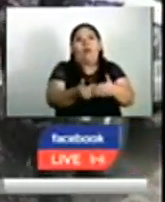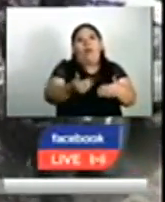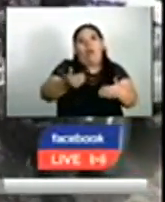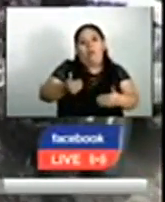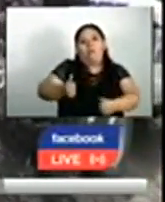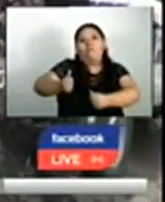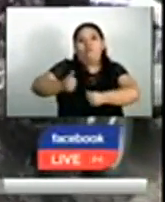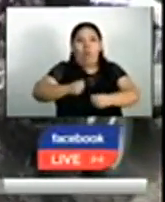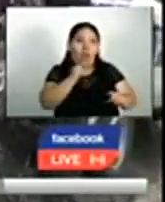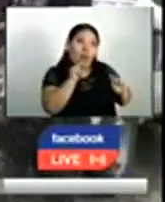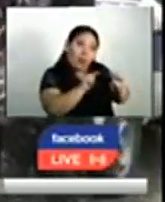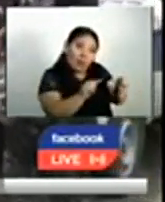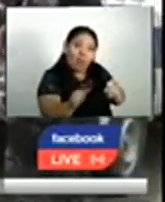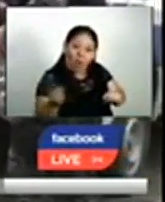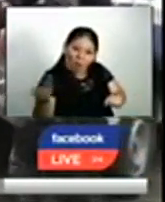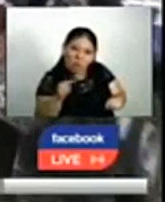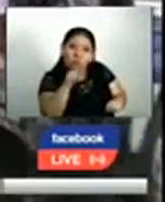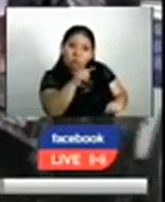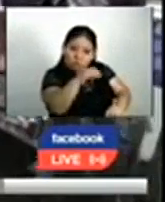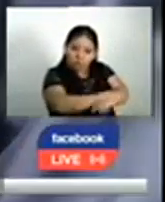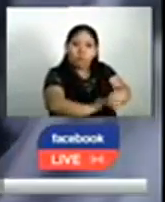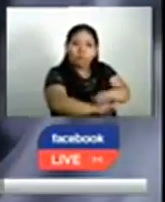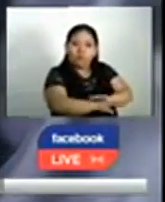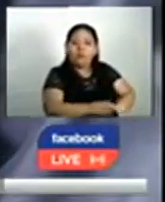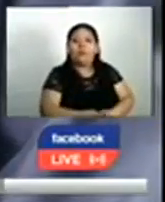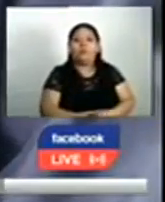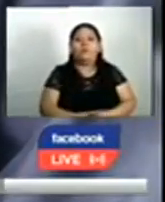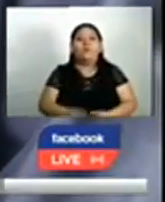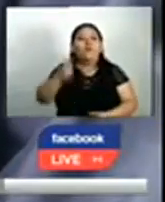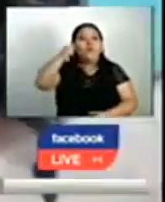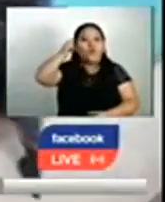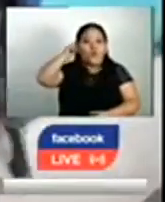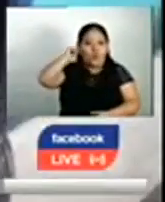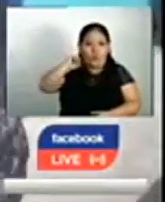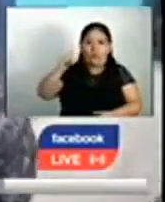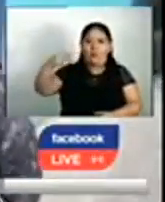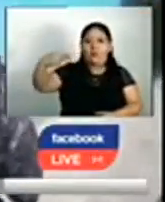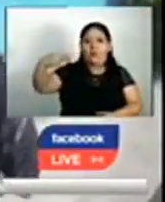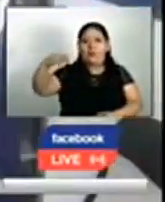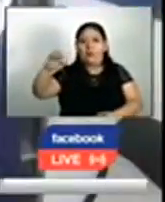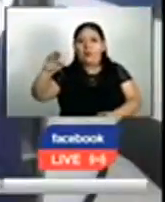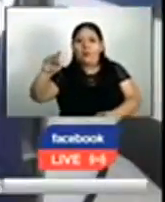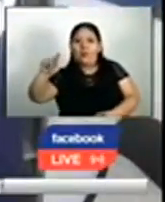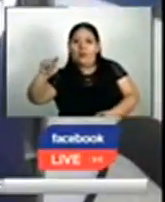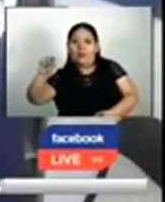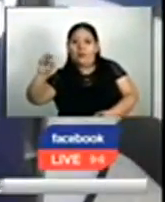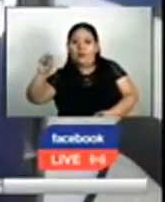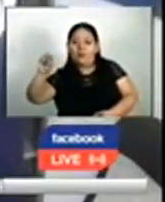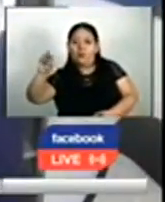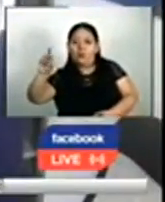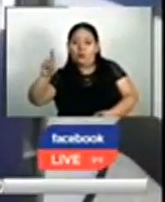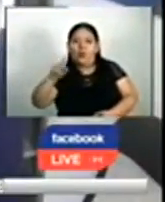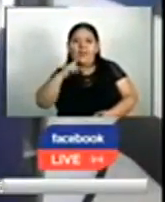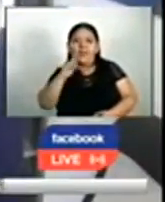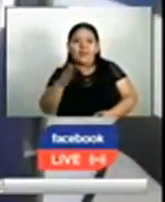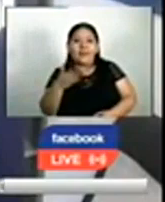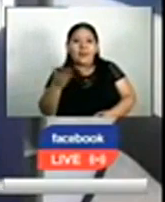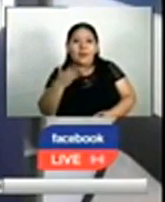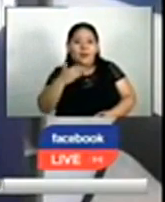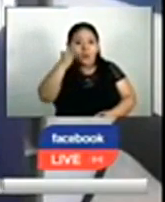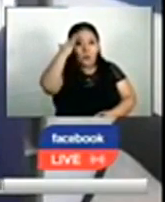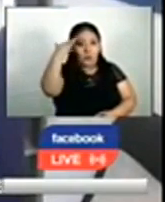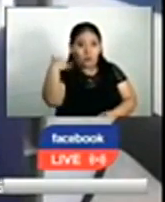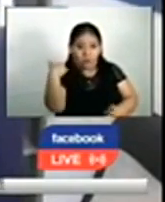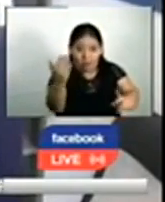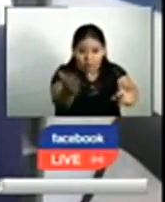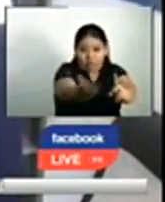amenazaron a sus acompañantes con capturarlos. El sargento Héctor Ovidio Alvarado Rivera procede a llevarse a una